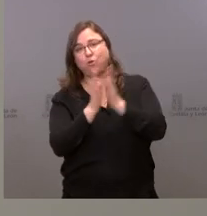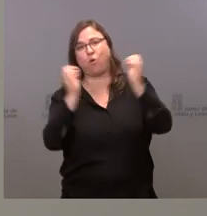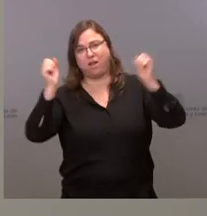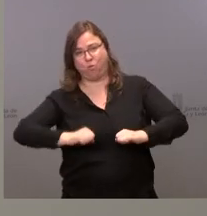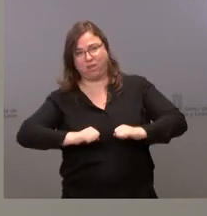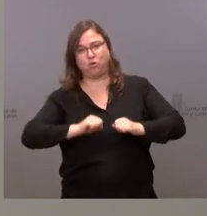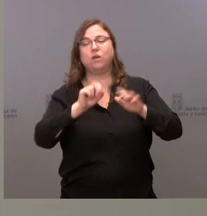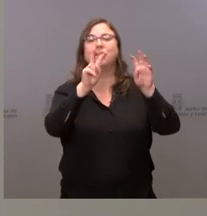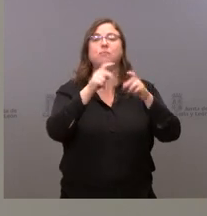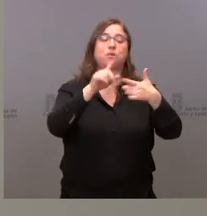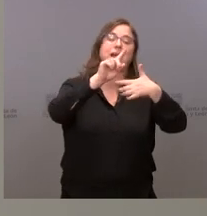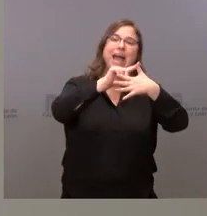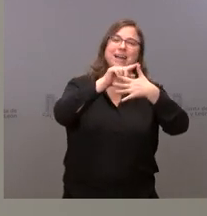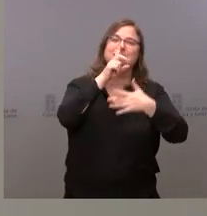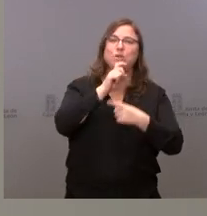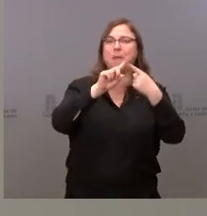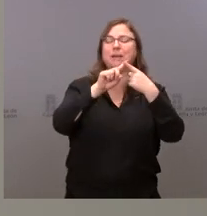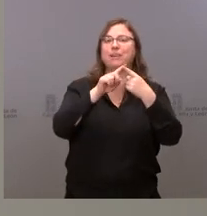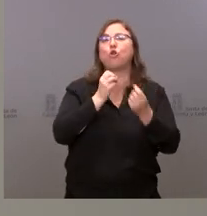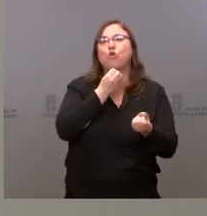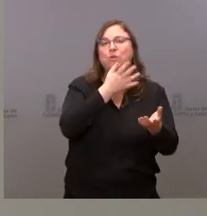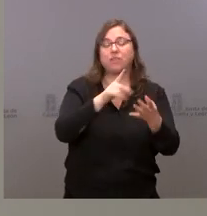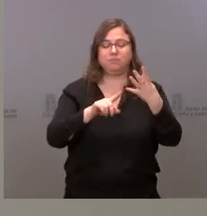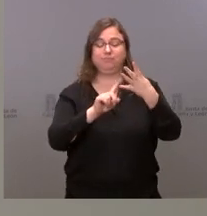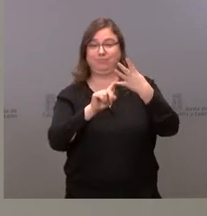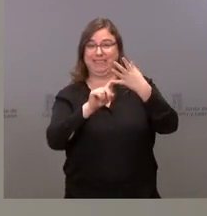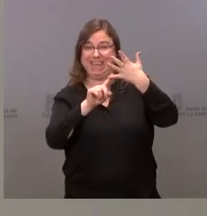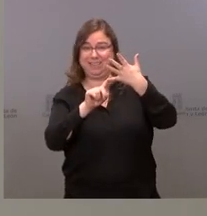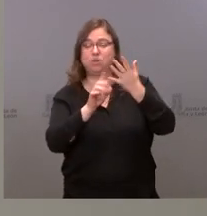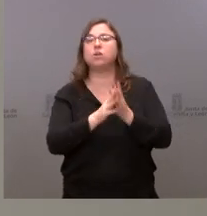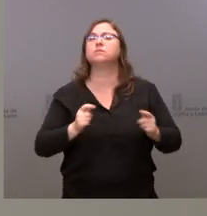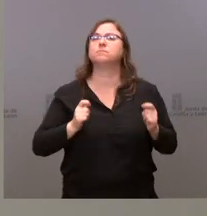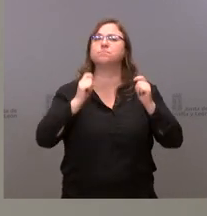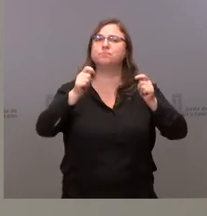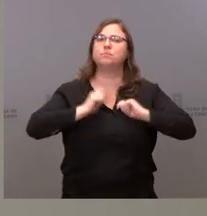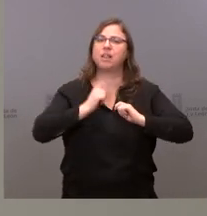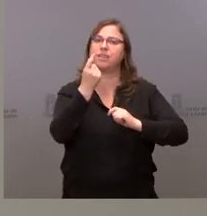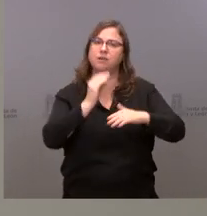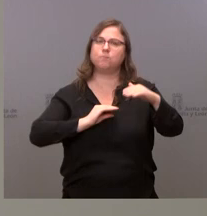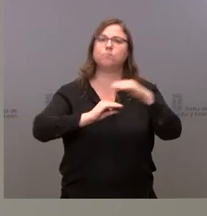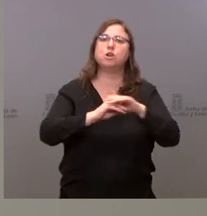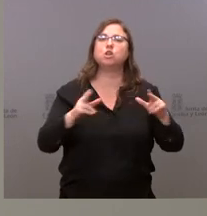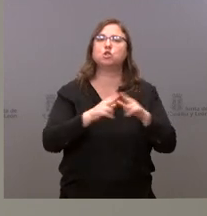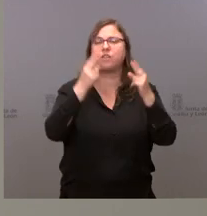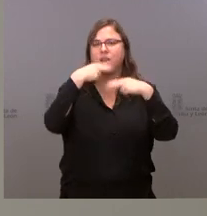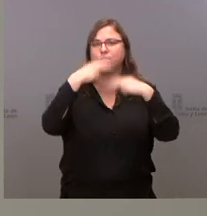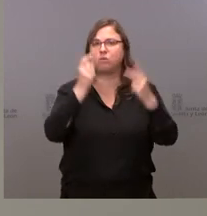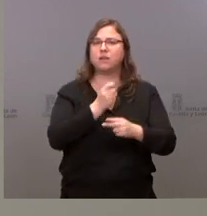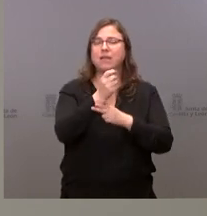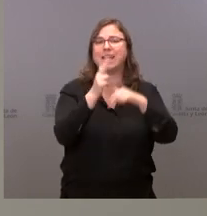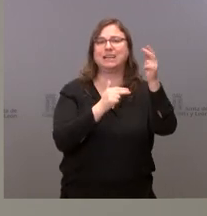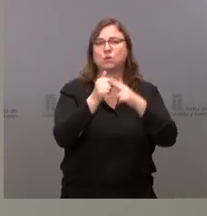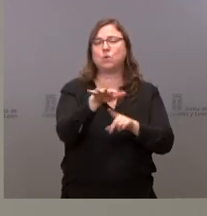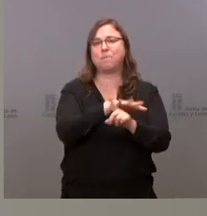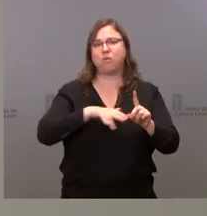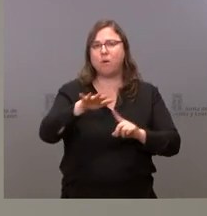efectivo, porque el primero fue una comunicación, insisto, es un acuerdo por el que se autoriza la concesión de una aportación dineraria a la Sociedad Pública de Infraestructuras y Medio